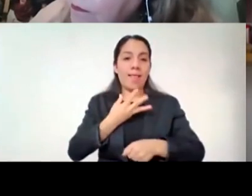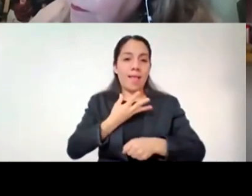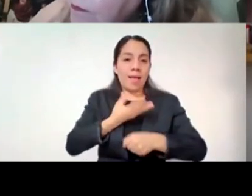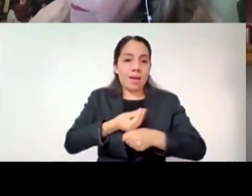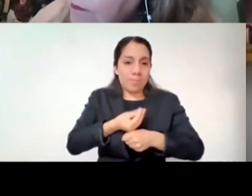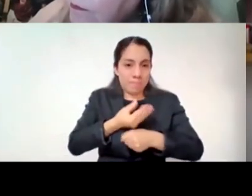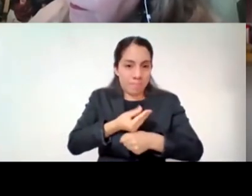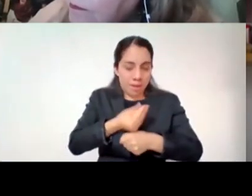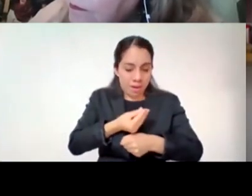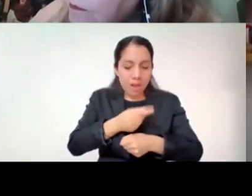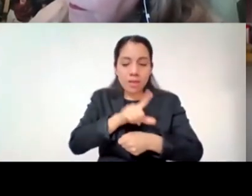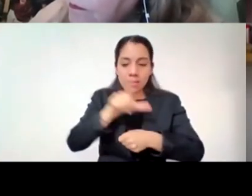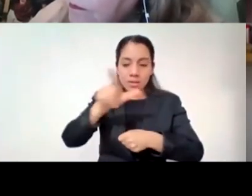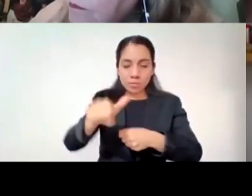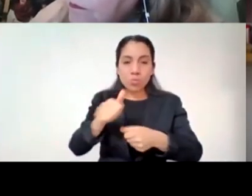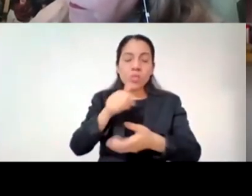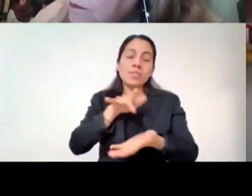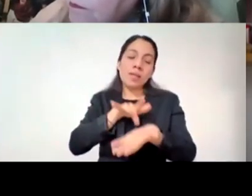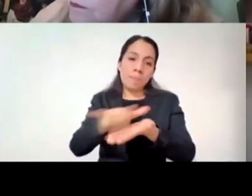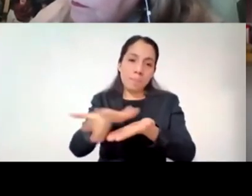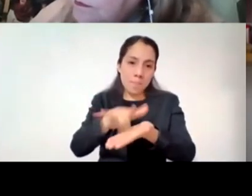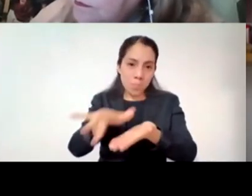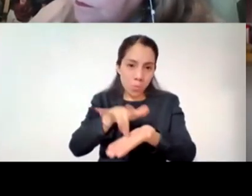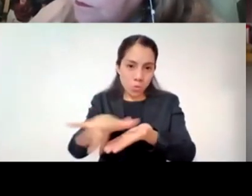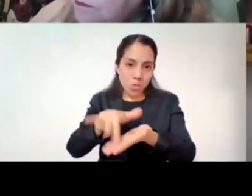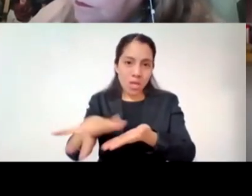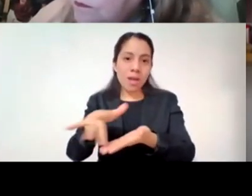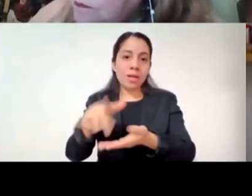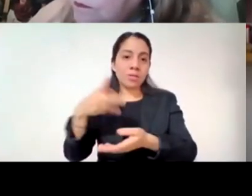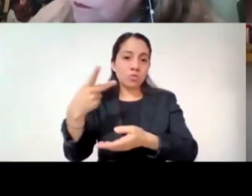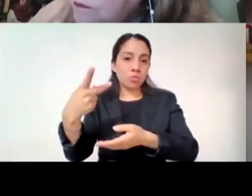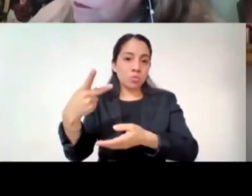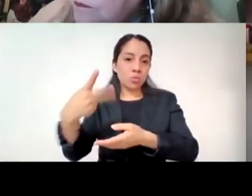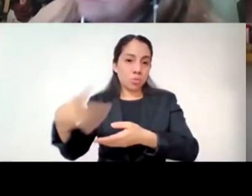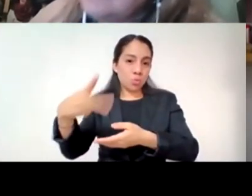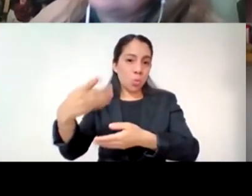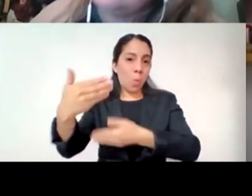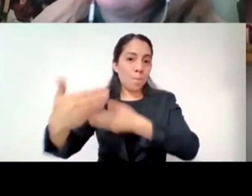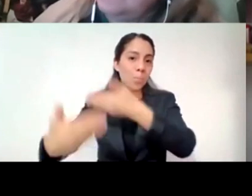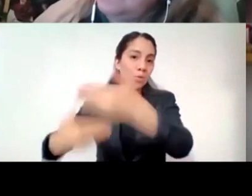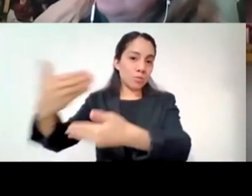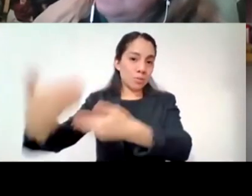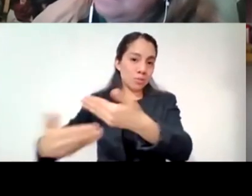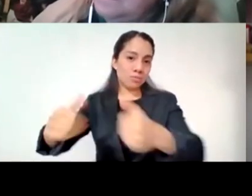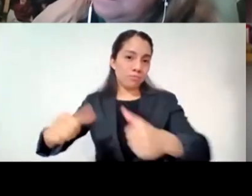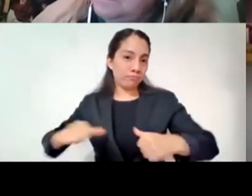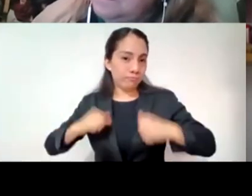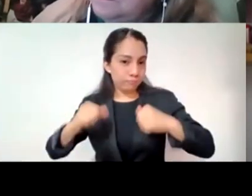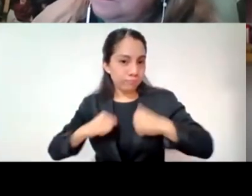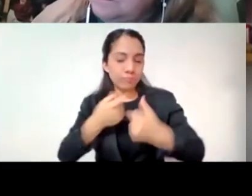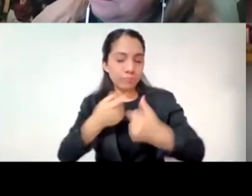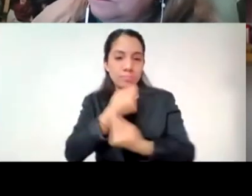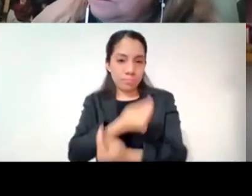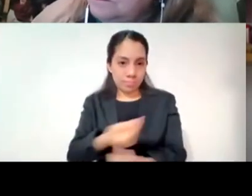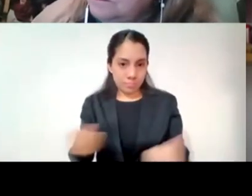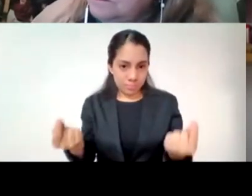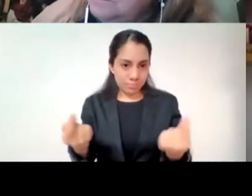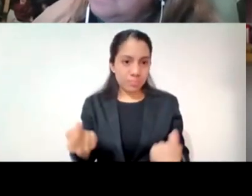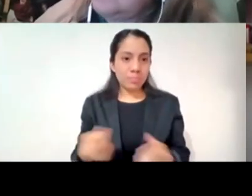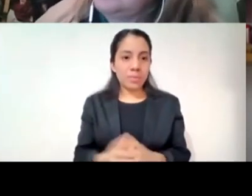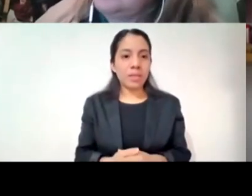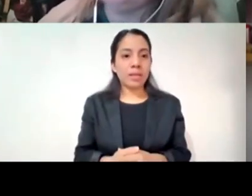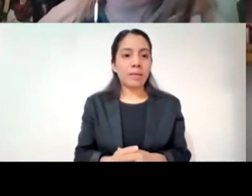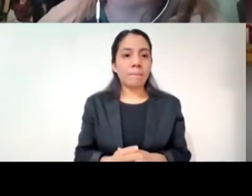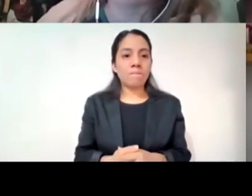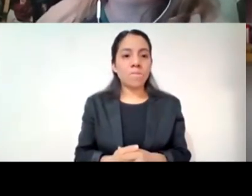con los adolescentes en estos procesos entonces me parece que en medio de esto respondo una de las preguntas de si vamos a ir uno a uno y